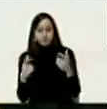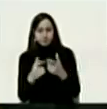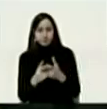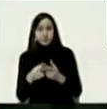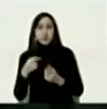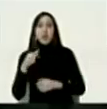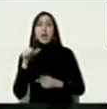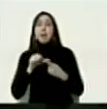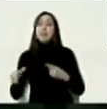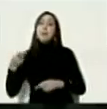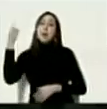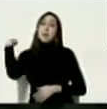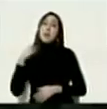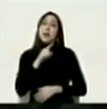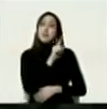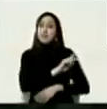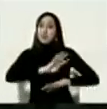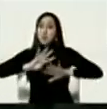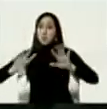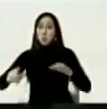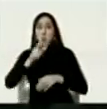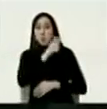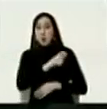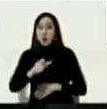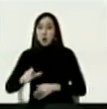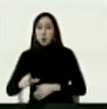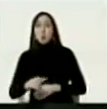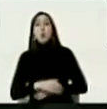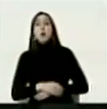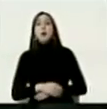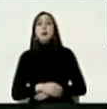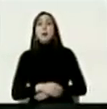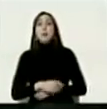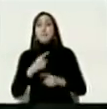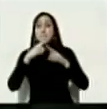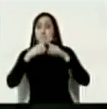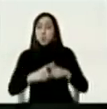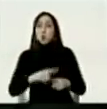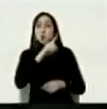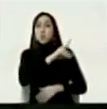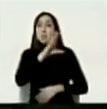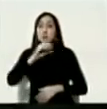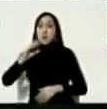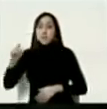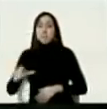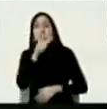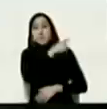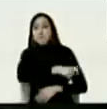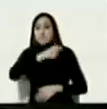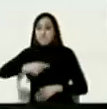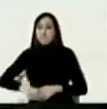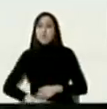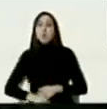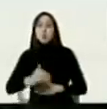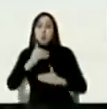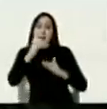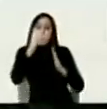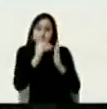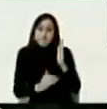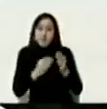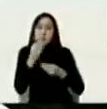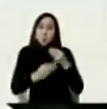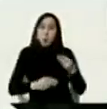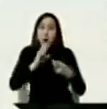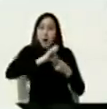a 19 casos por 100.000 habitantes es la cifra más baja en